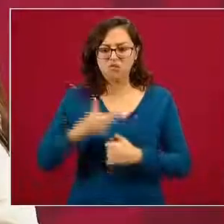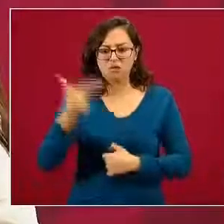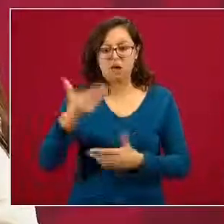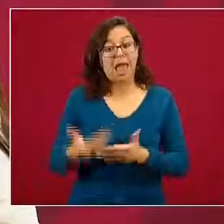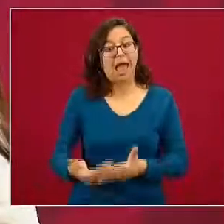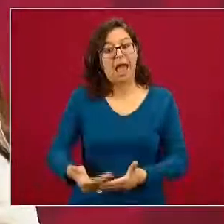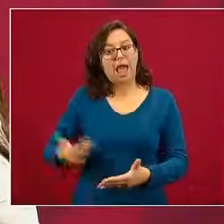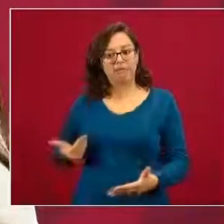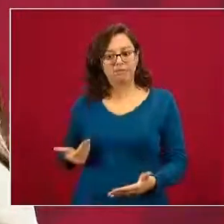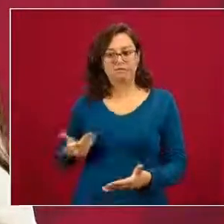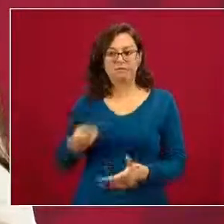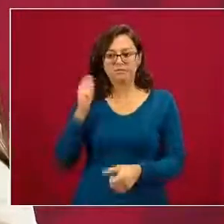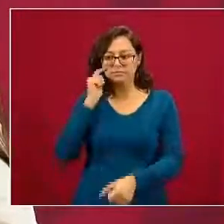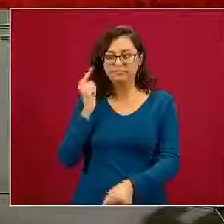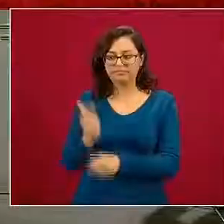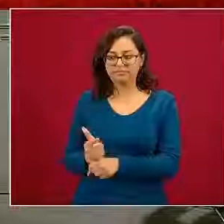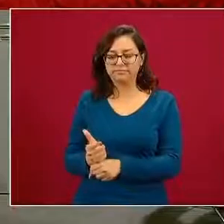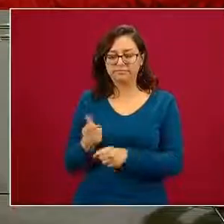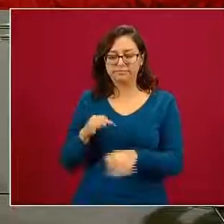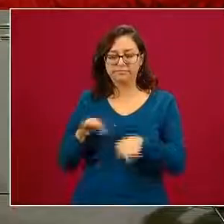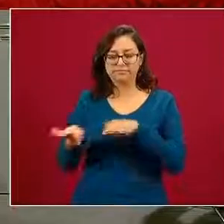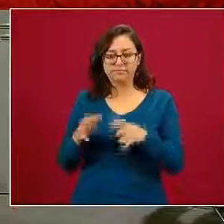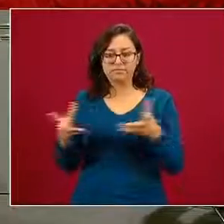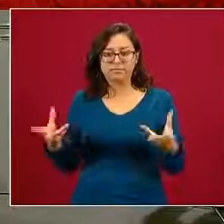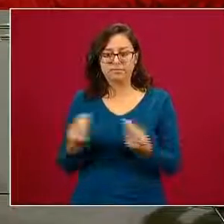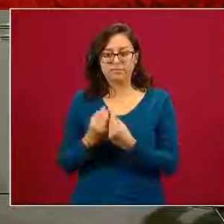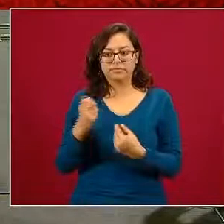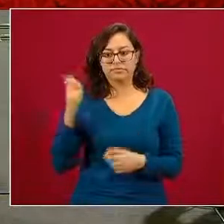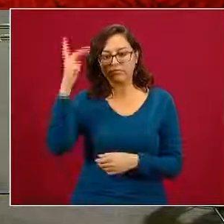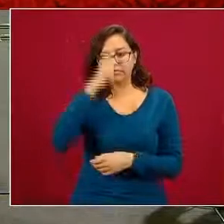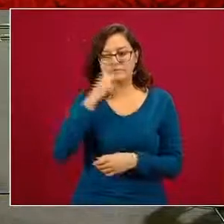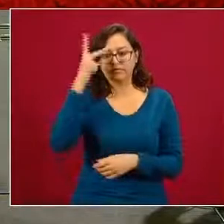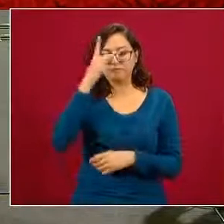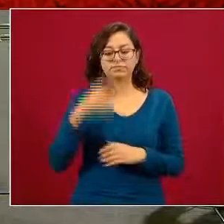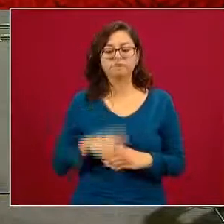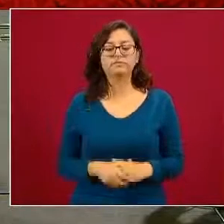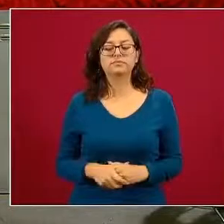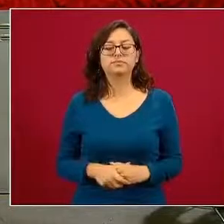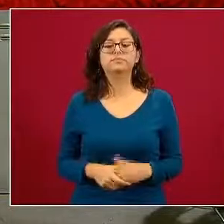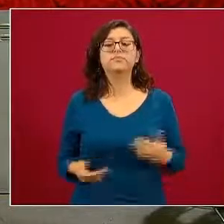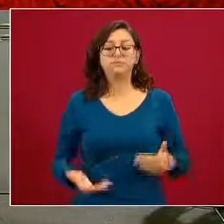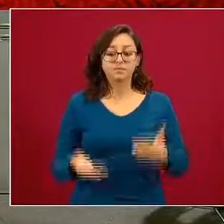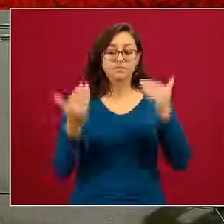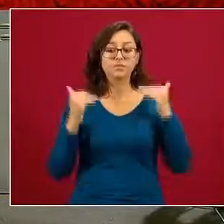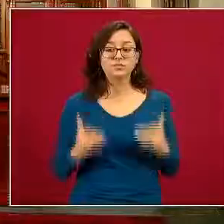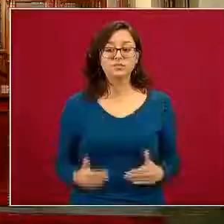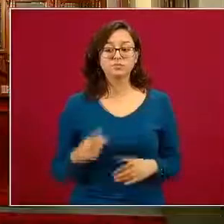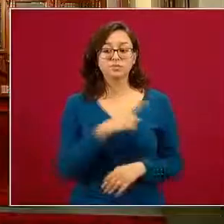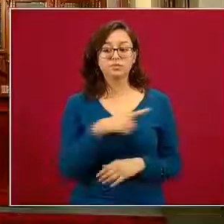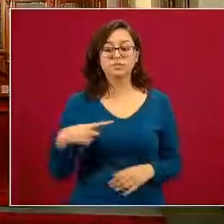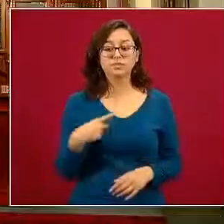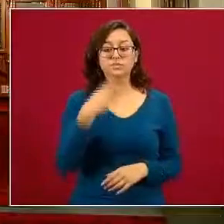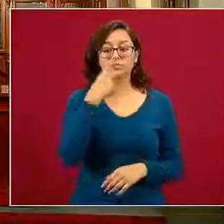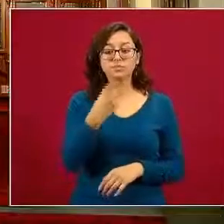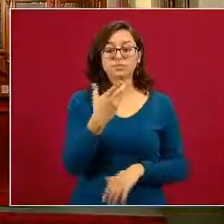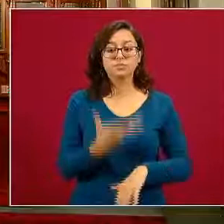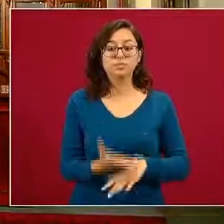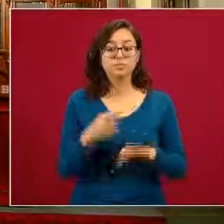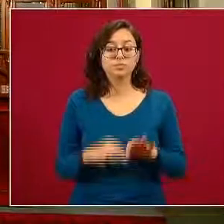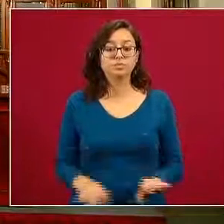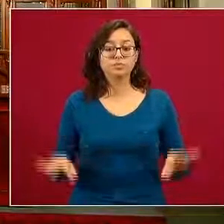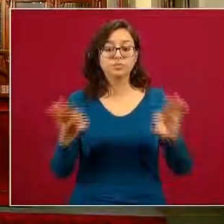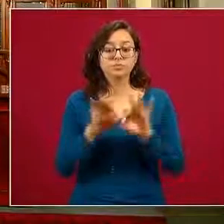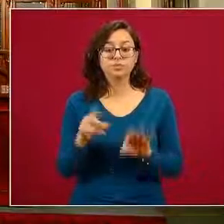los psicólogos aquí en continuidad lo que dicen mis colegas es muy importante visualizar